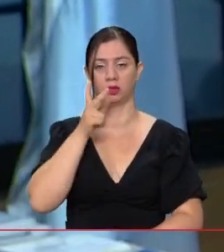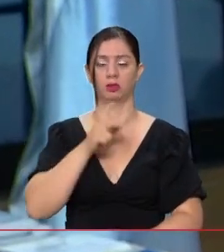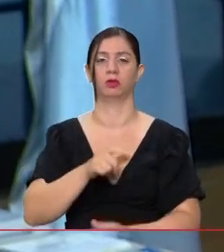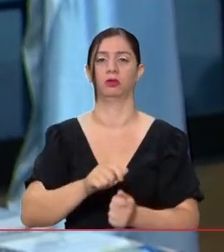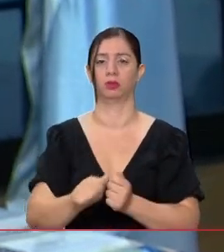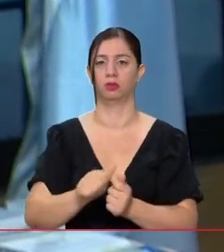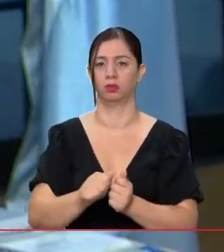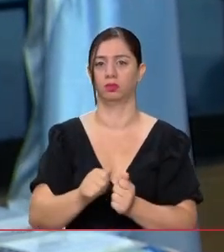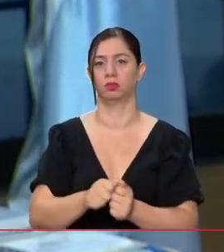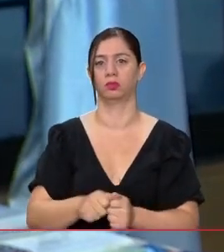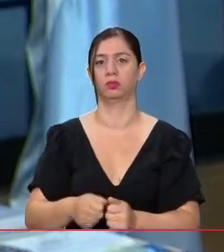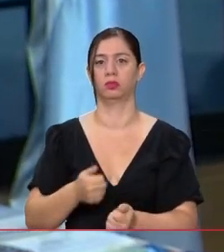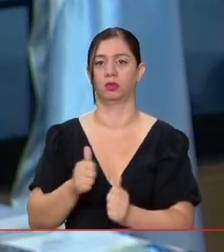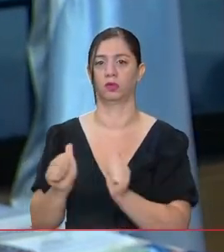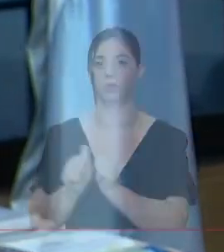acompañamos a los senadores de la Comisión Cuarta.